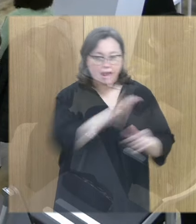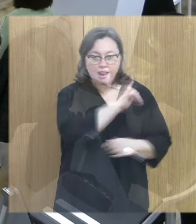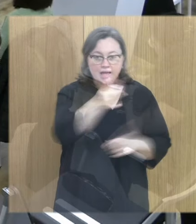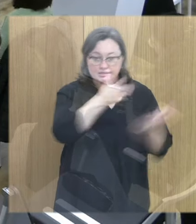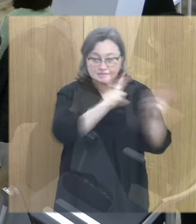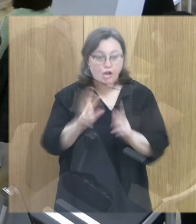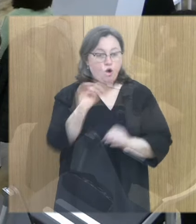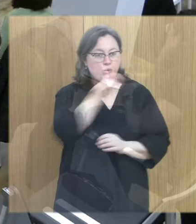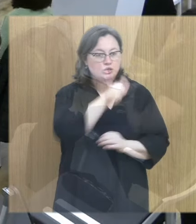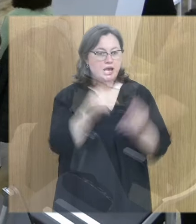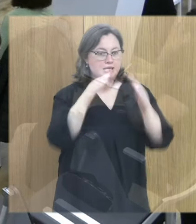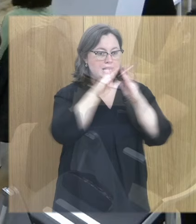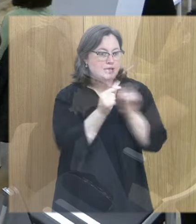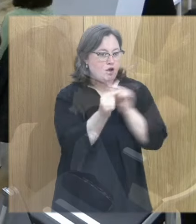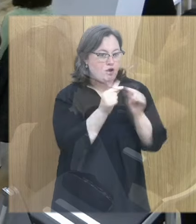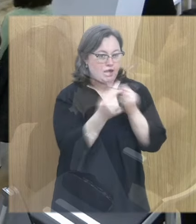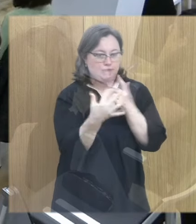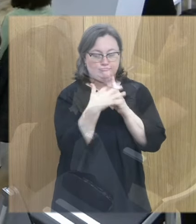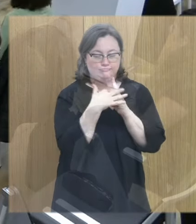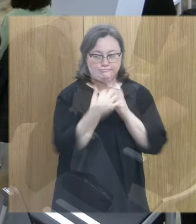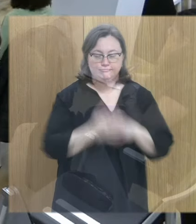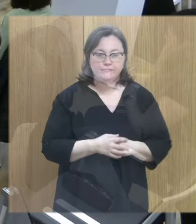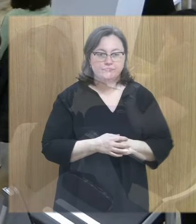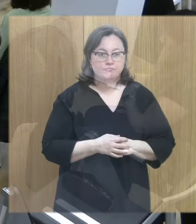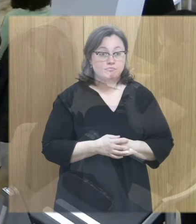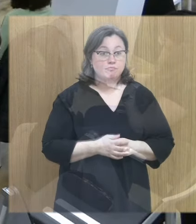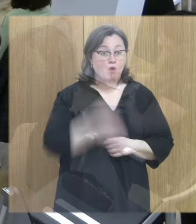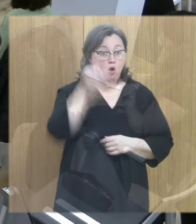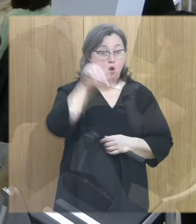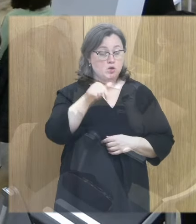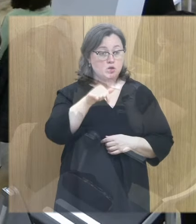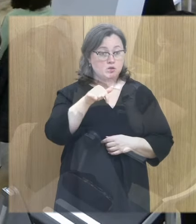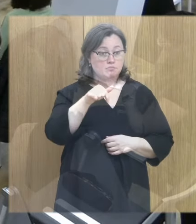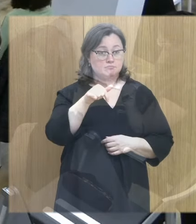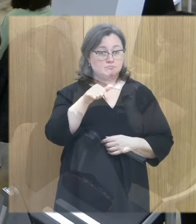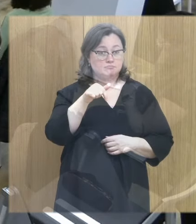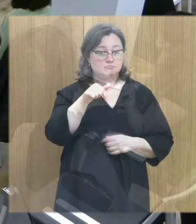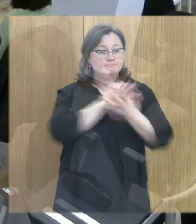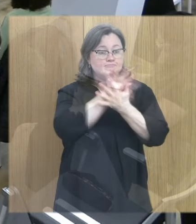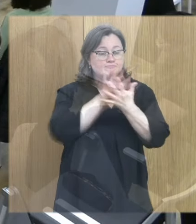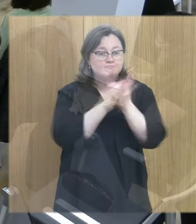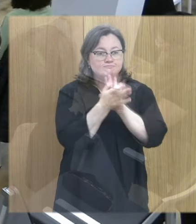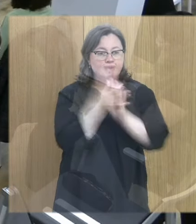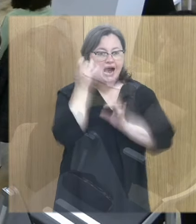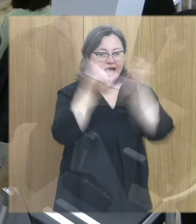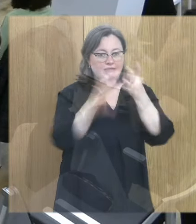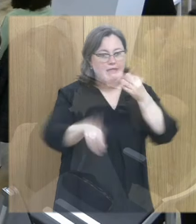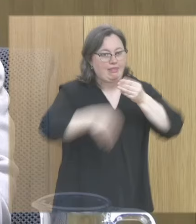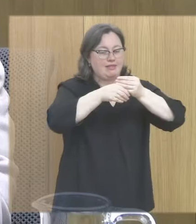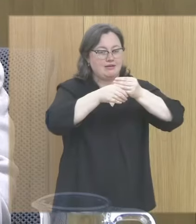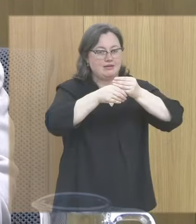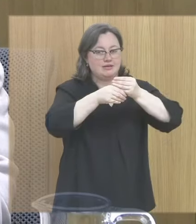personas que están vía streaming. Hoy vamos con una actividad más